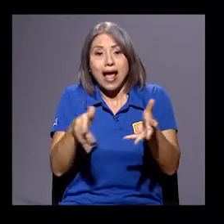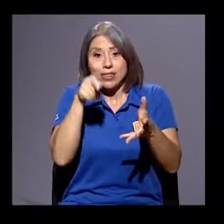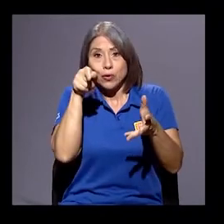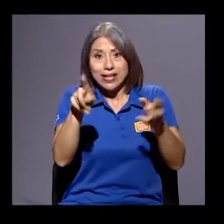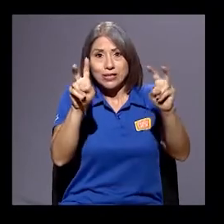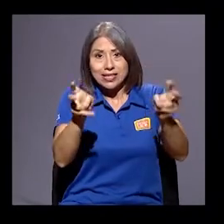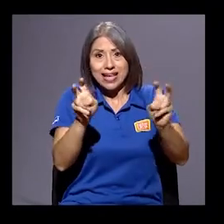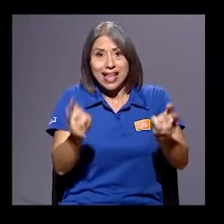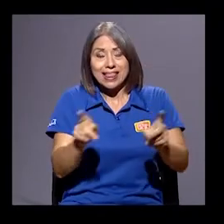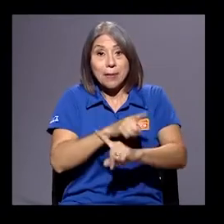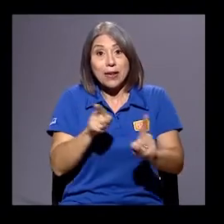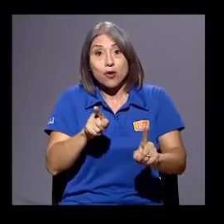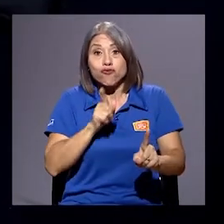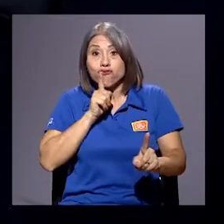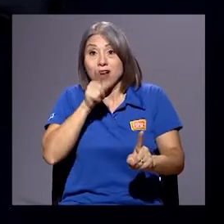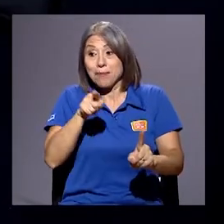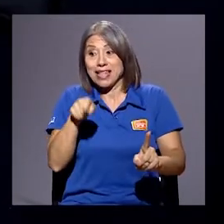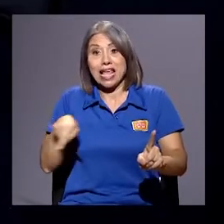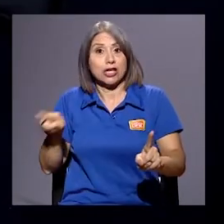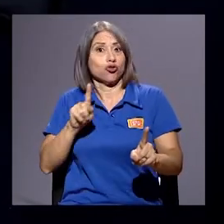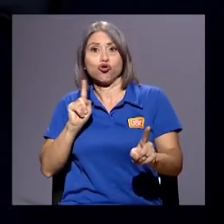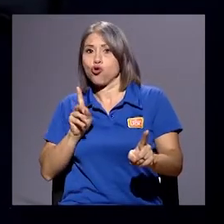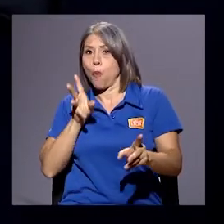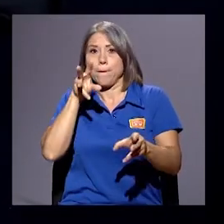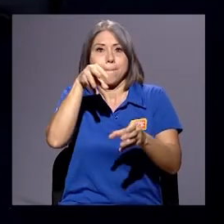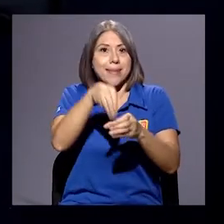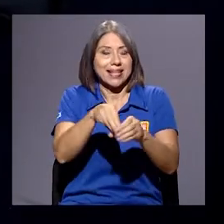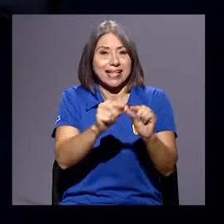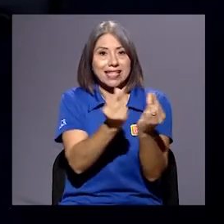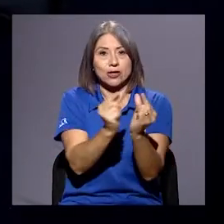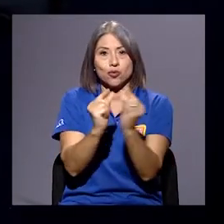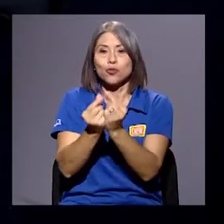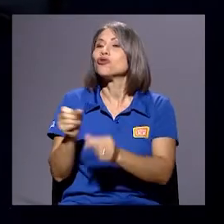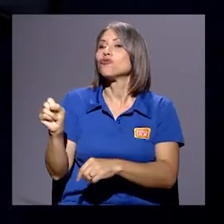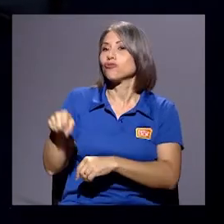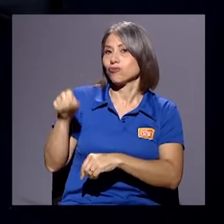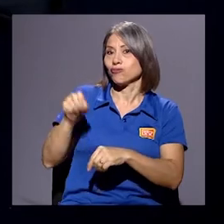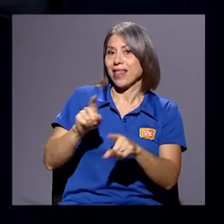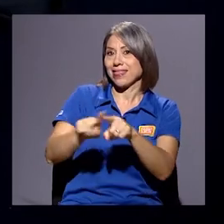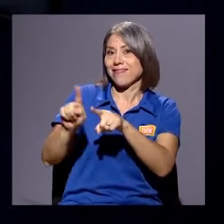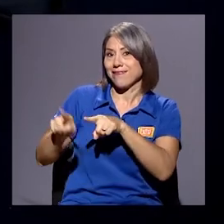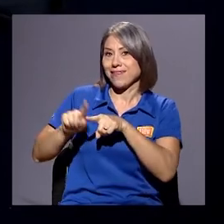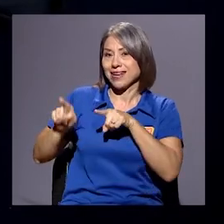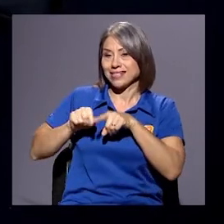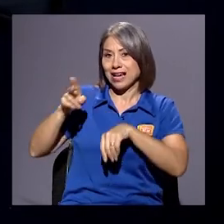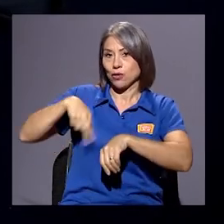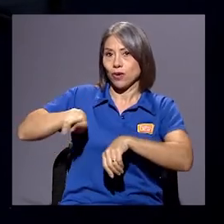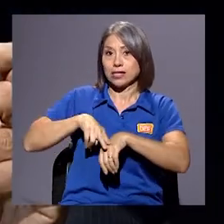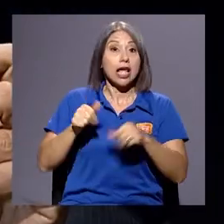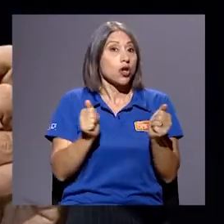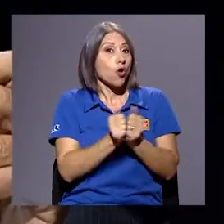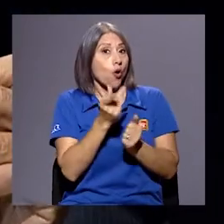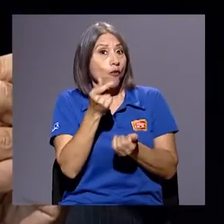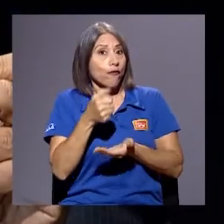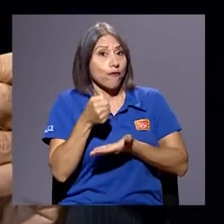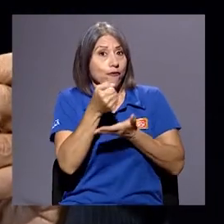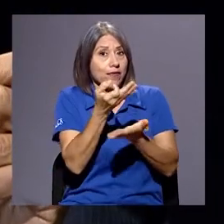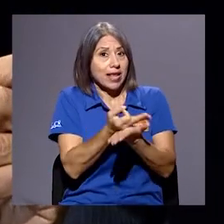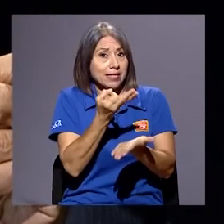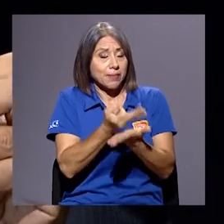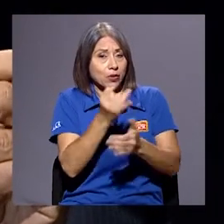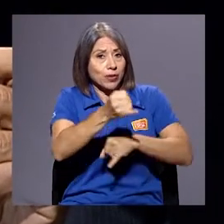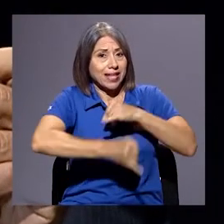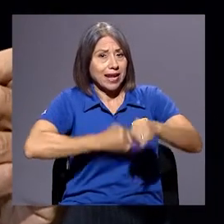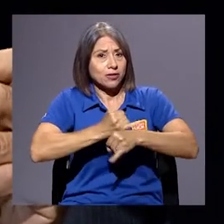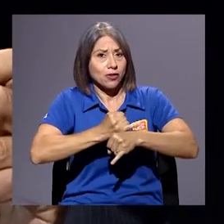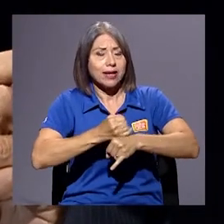directamente a esos grupos? Así es. Y de muy diversa naturaleza, de nuevo. Y vienen con financiamiento internacional. Sí, hay sectores que vienen con